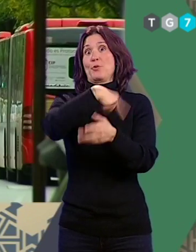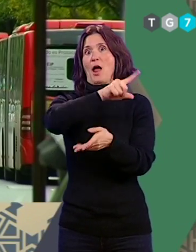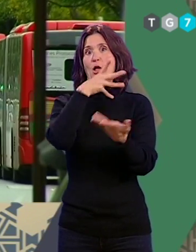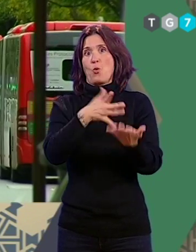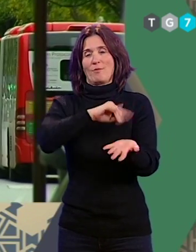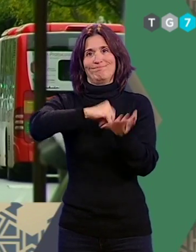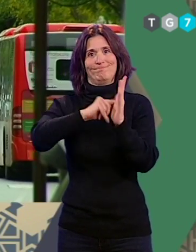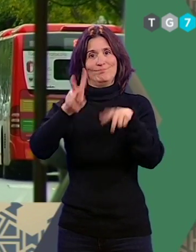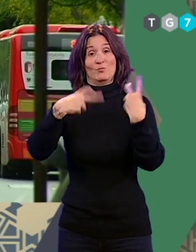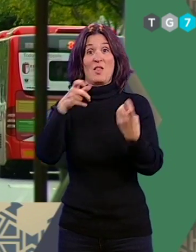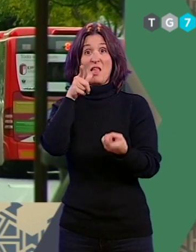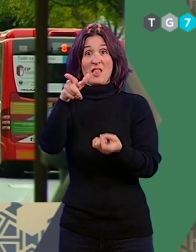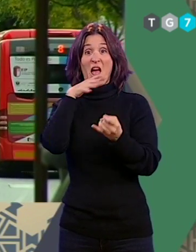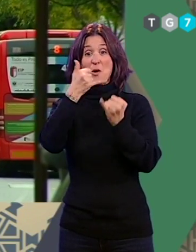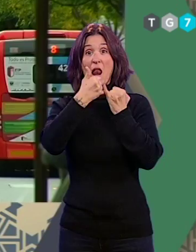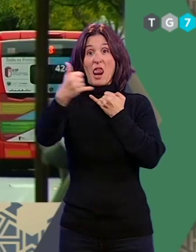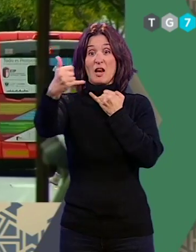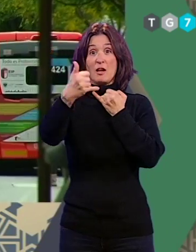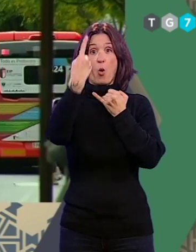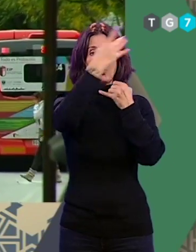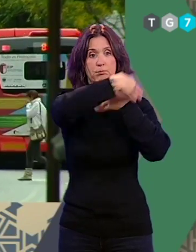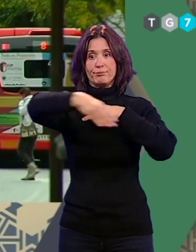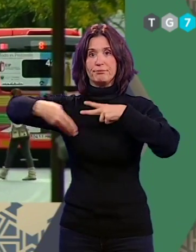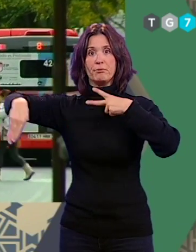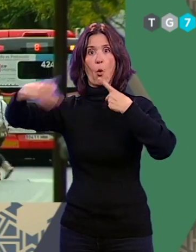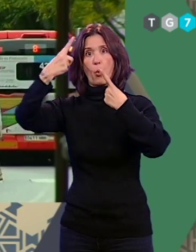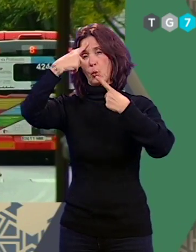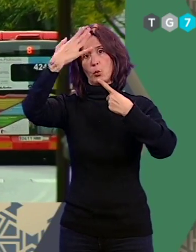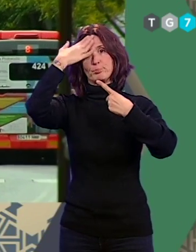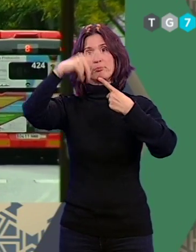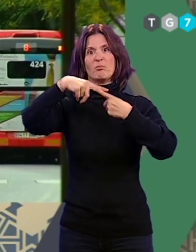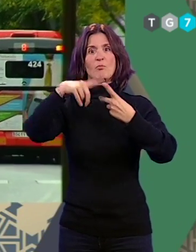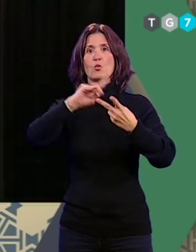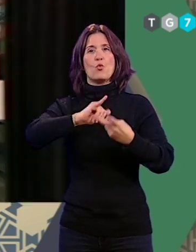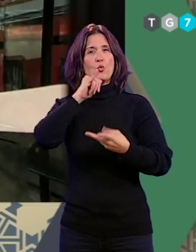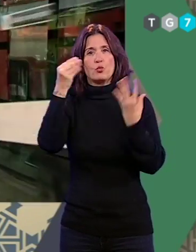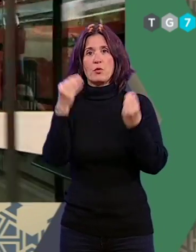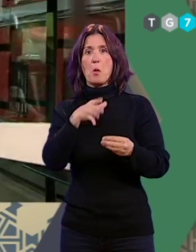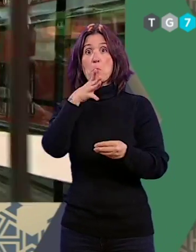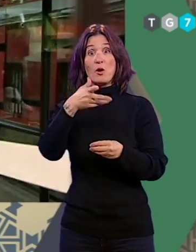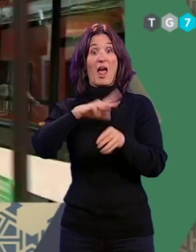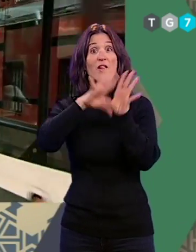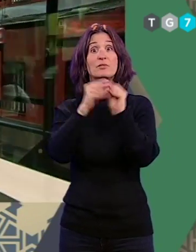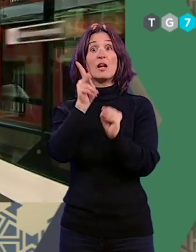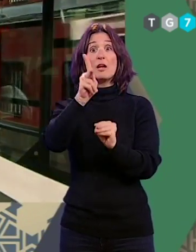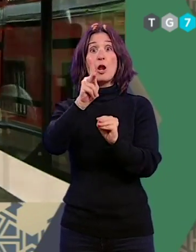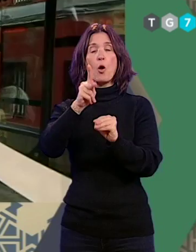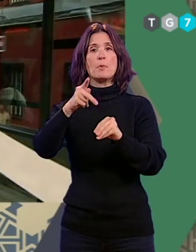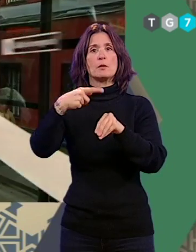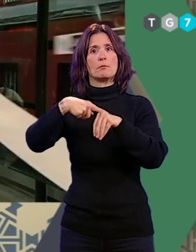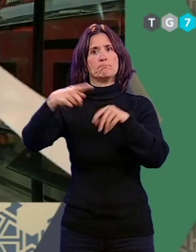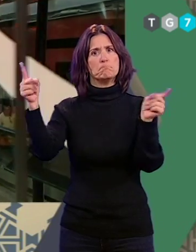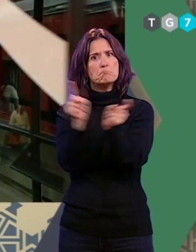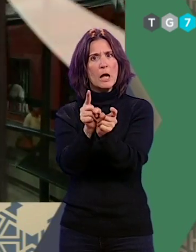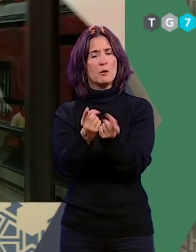Puente Dura, este modelo de líneas transversales es insuficiente ya que se ha reducido el número de kilómetros de recorrido del transporte público.